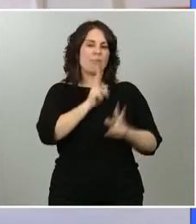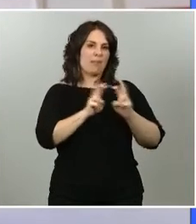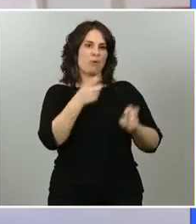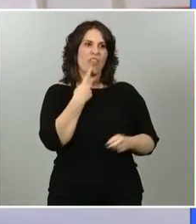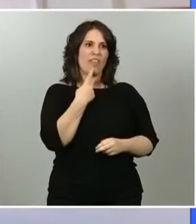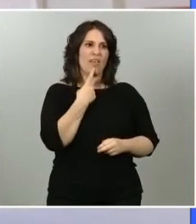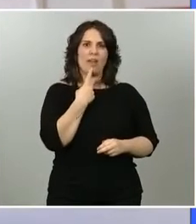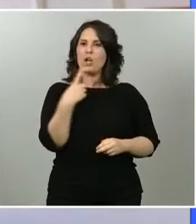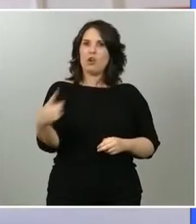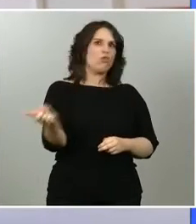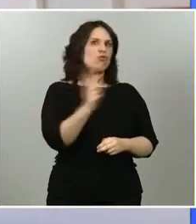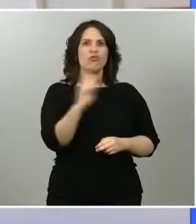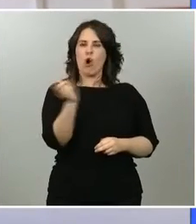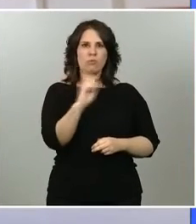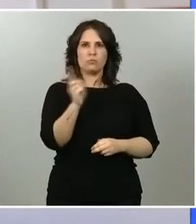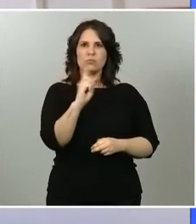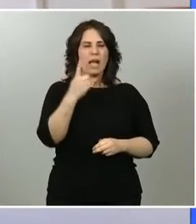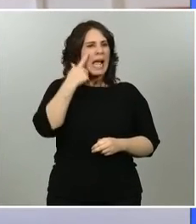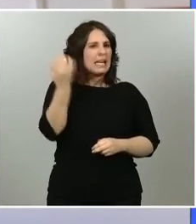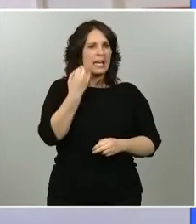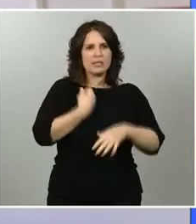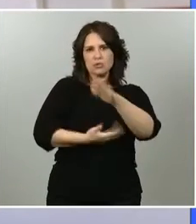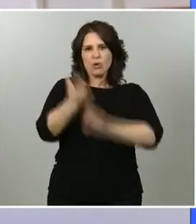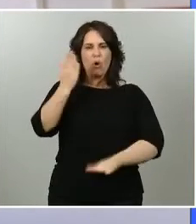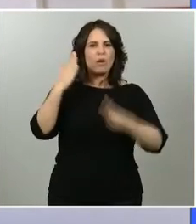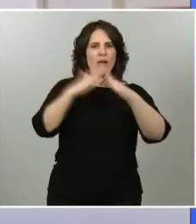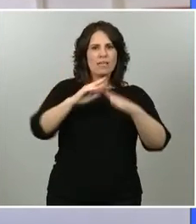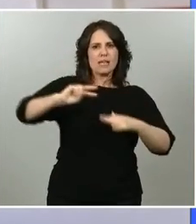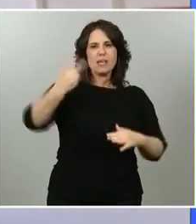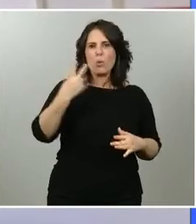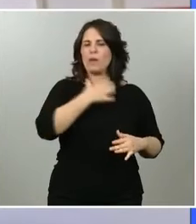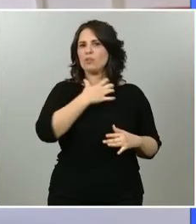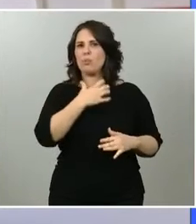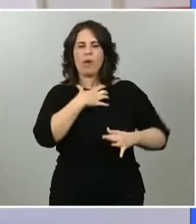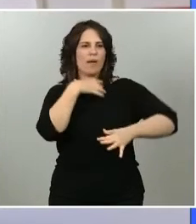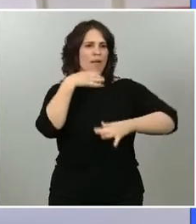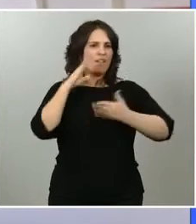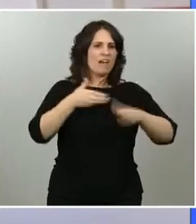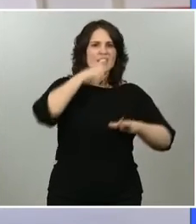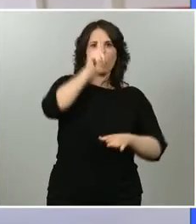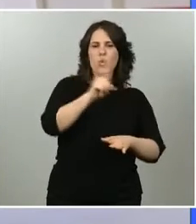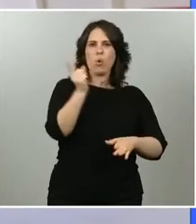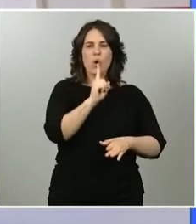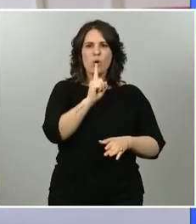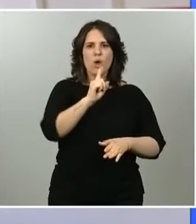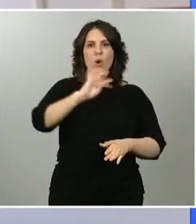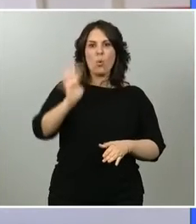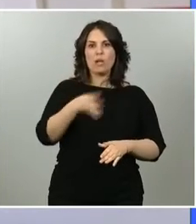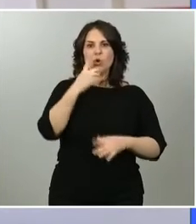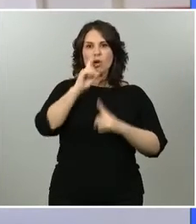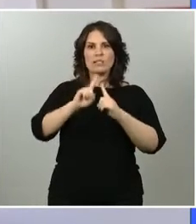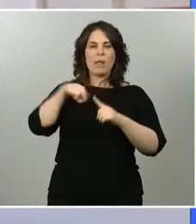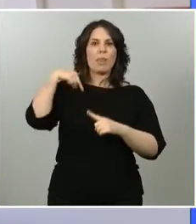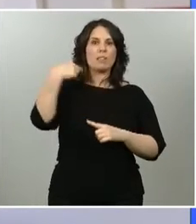no eran asumibles los riesgos de toda la población yendo a segunda residencia en fase 1 y cuatro horas después, después de que el presidente